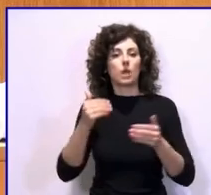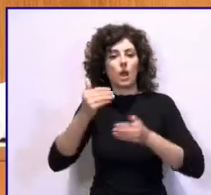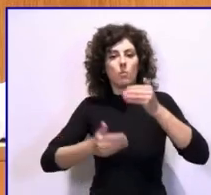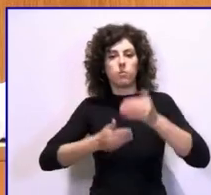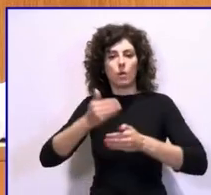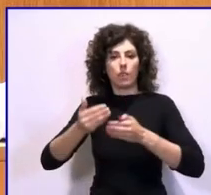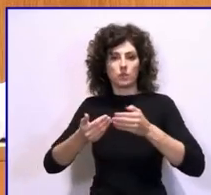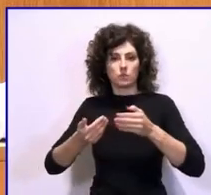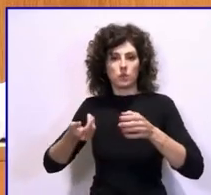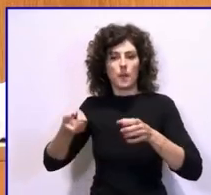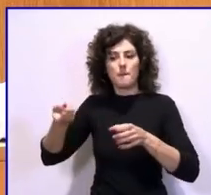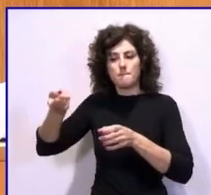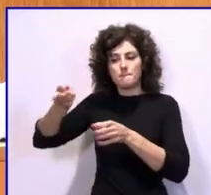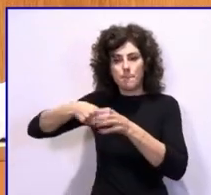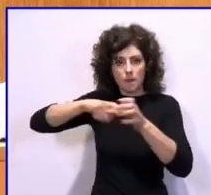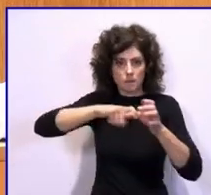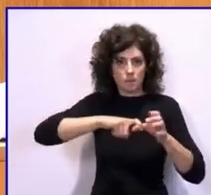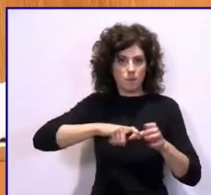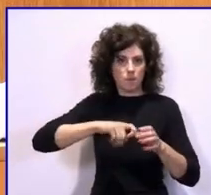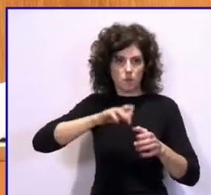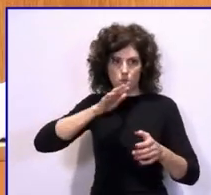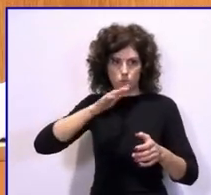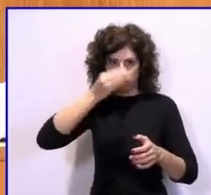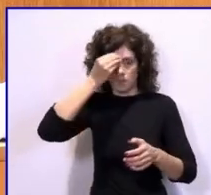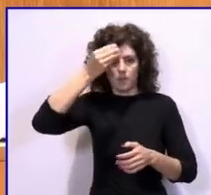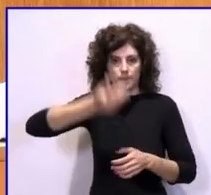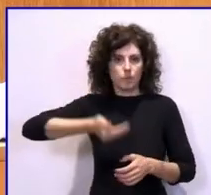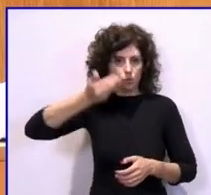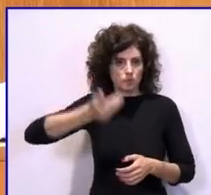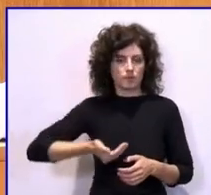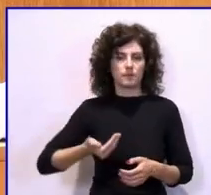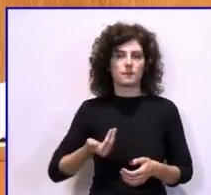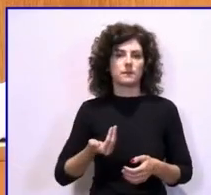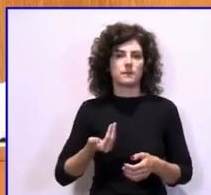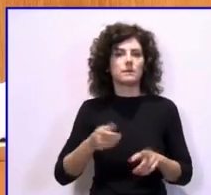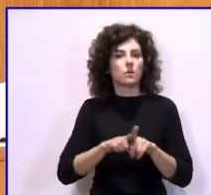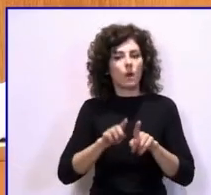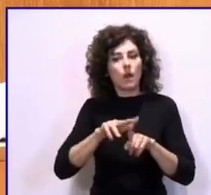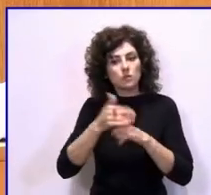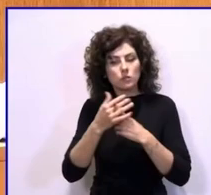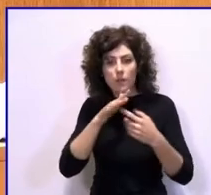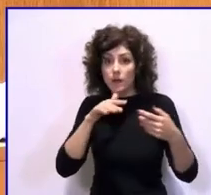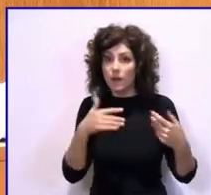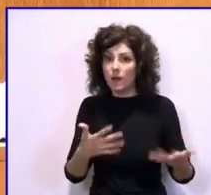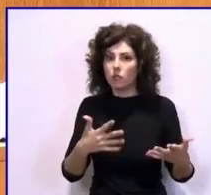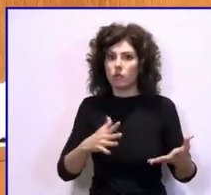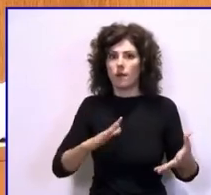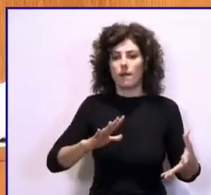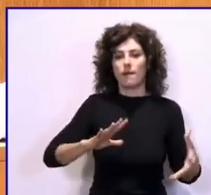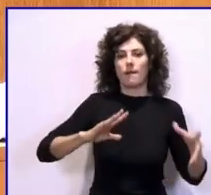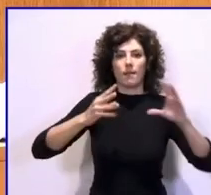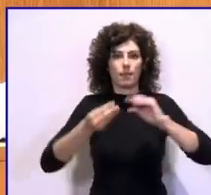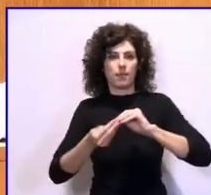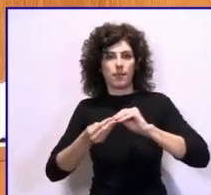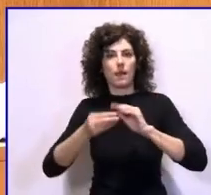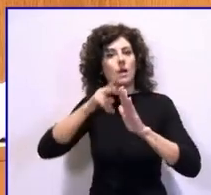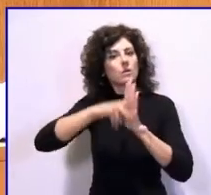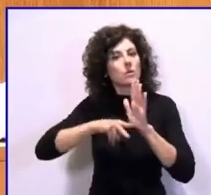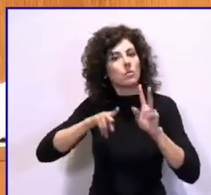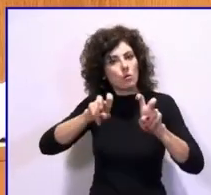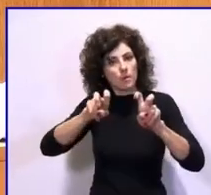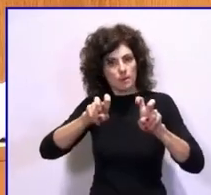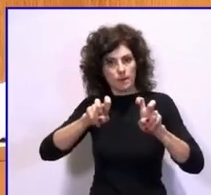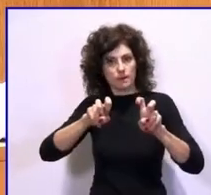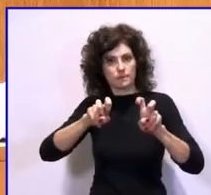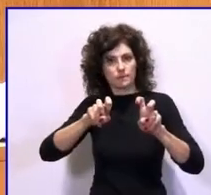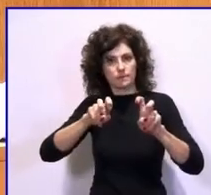participación que consideramos importante en la situación actual de adaptación de la nueva normativa de